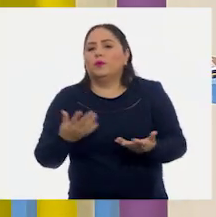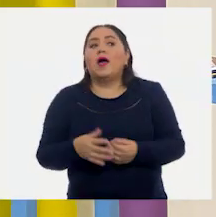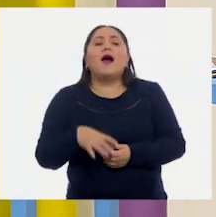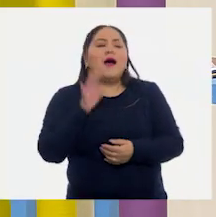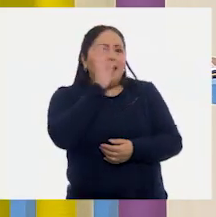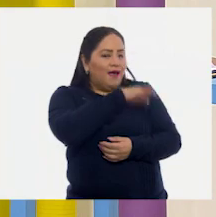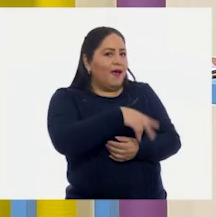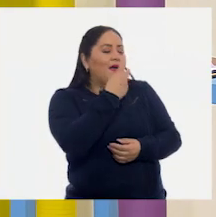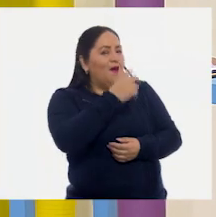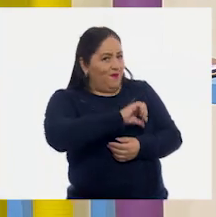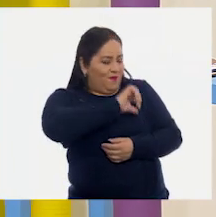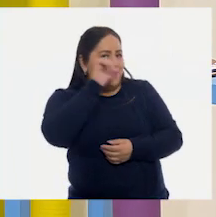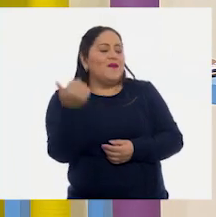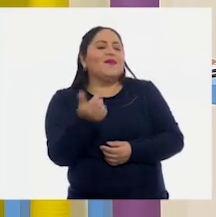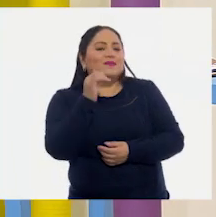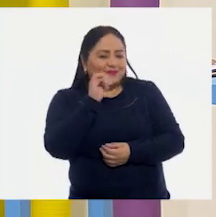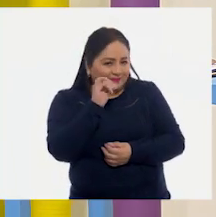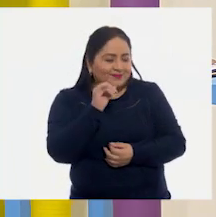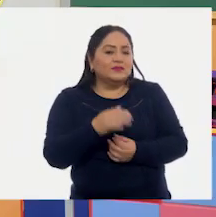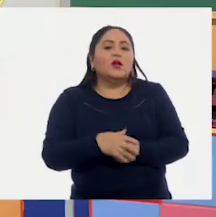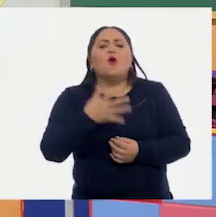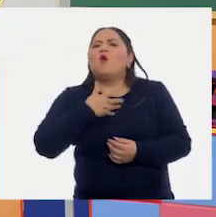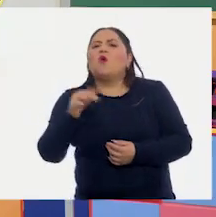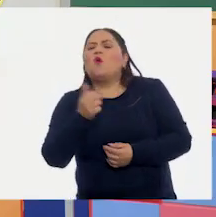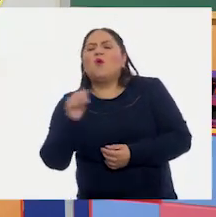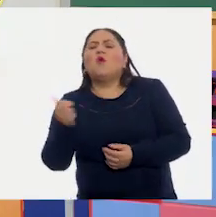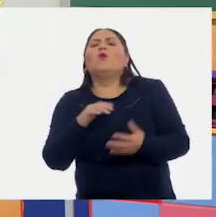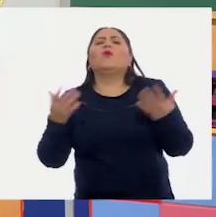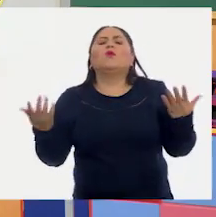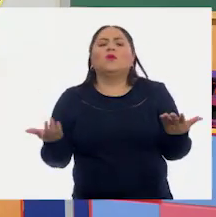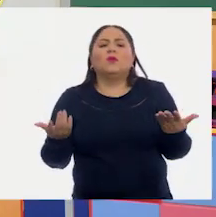otra. Esa está padre. ¿verdad? Ajá. A ver, otra, otra.